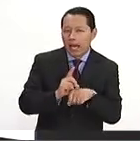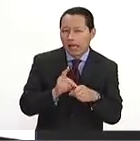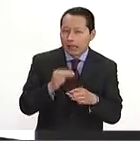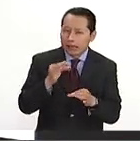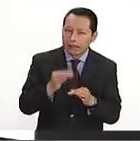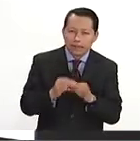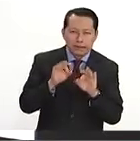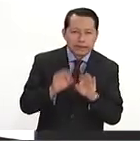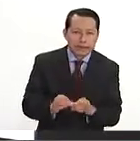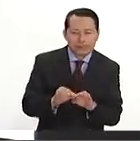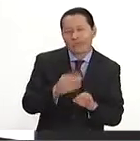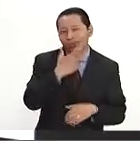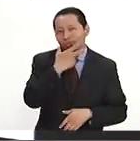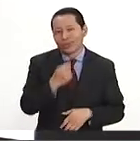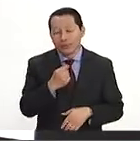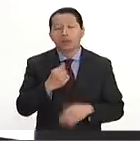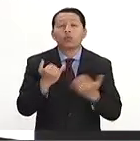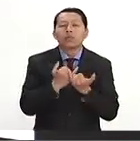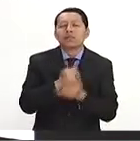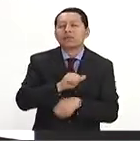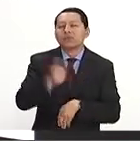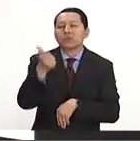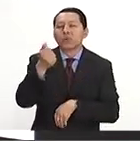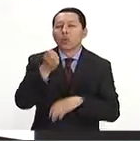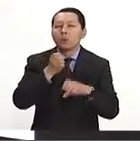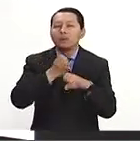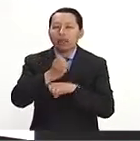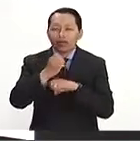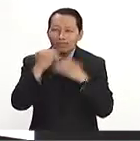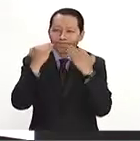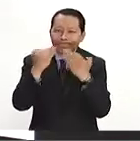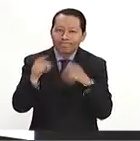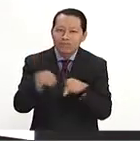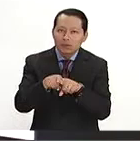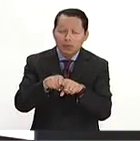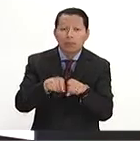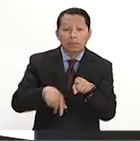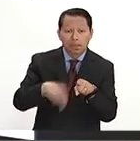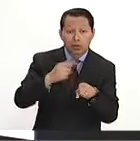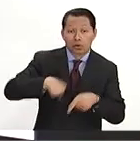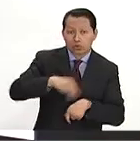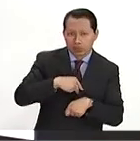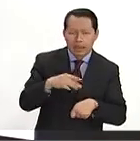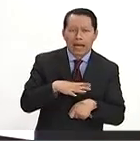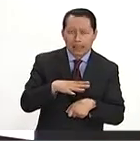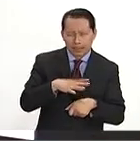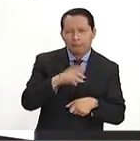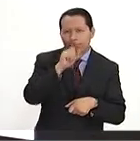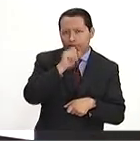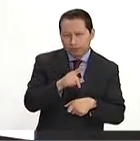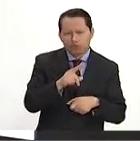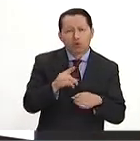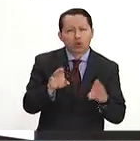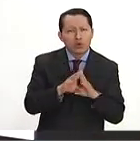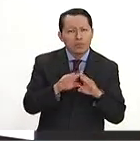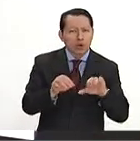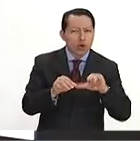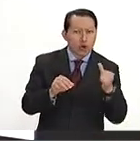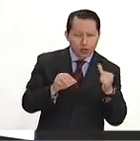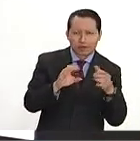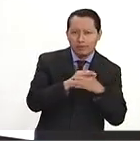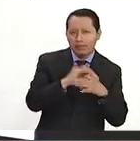¿no? Por ejemplo, también lo hemos visto en otros estados, pero nosotras ya traemos este tipo de sinergias con otras instituciones, como